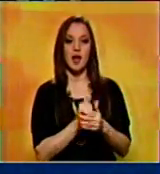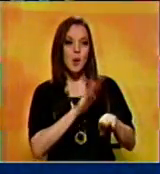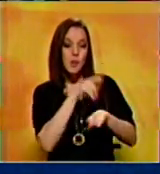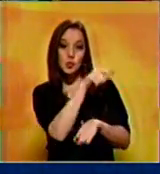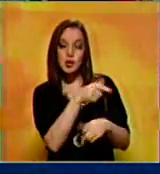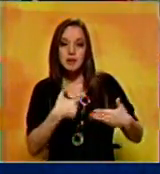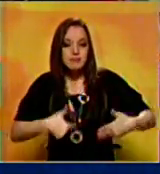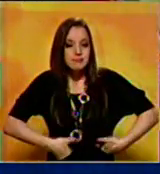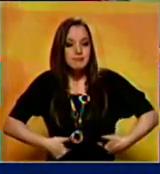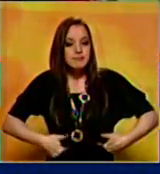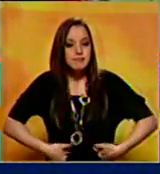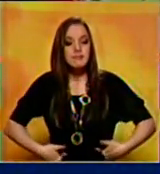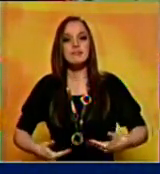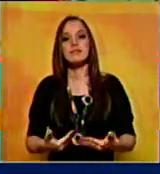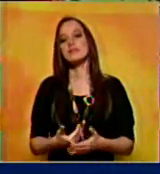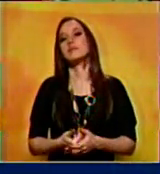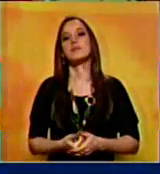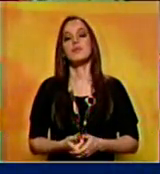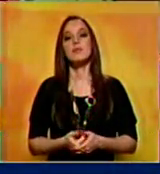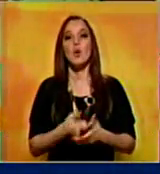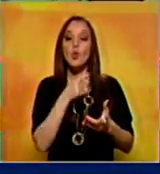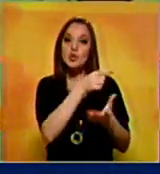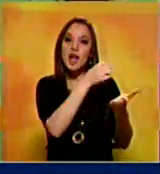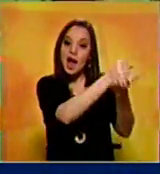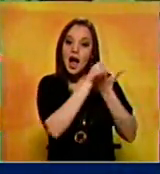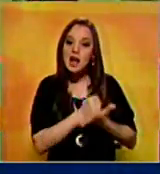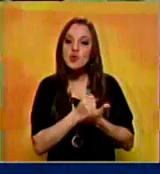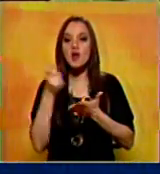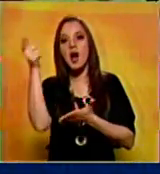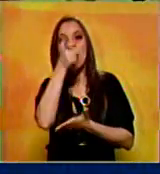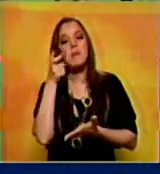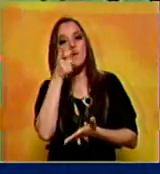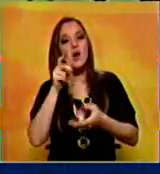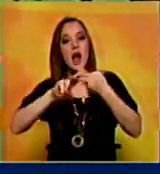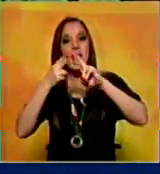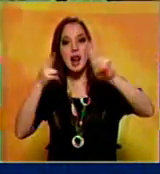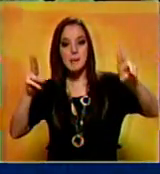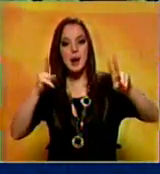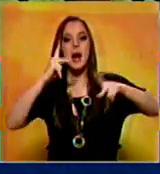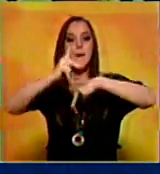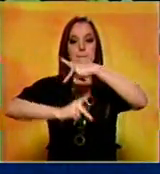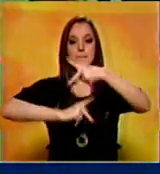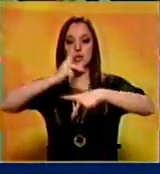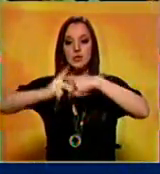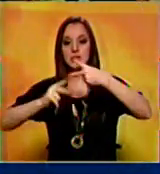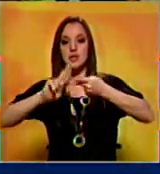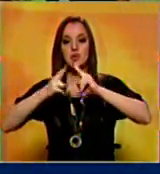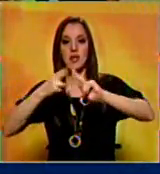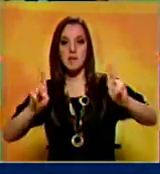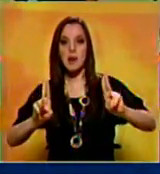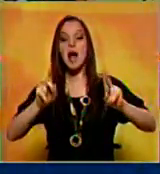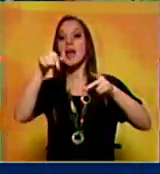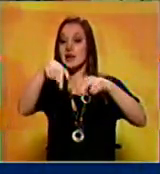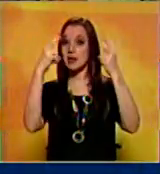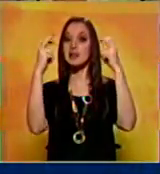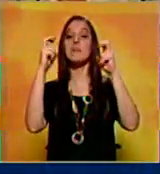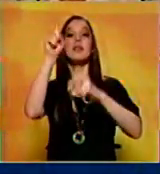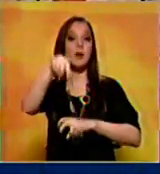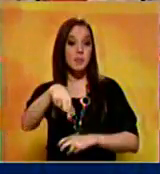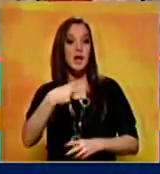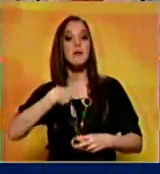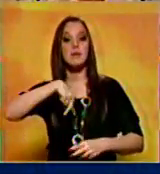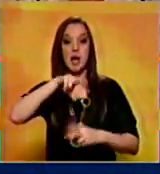que ha hecho para colaborar con el proceso de paz el proceso de paz que es uno de los temas que vamos a tratar también